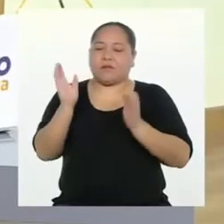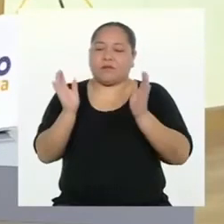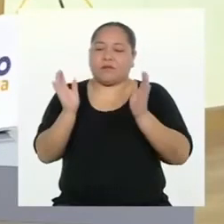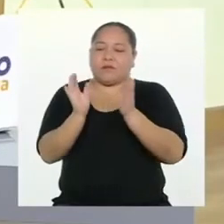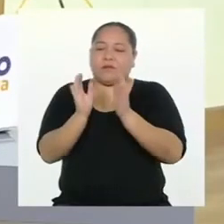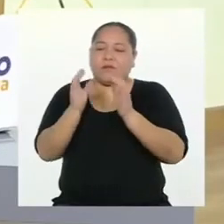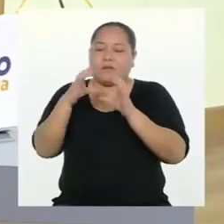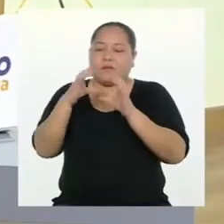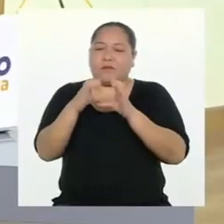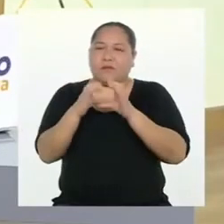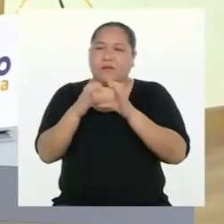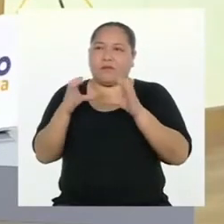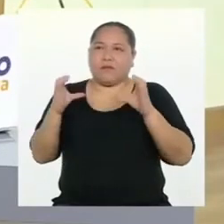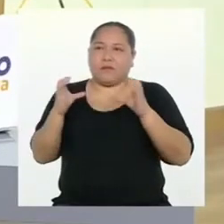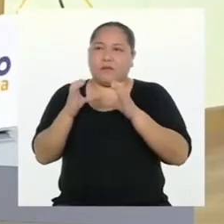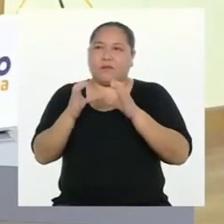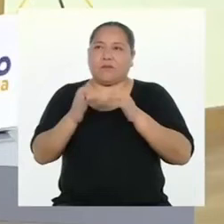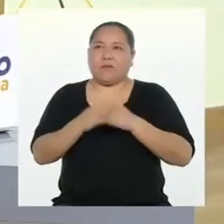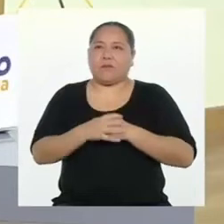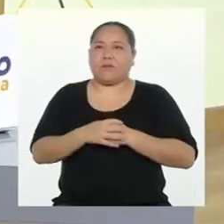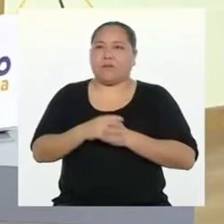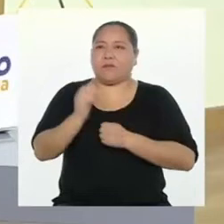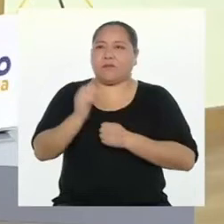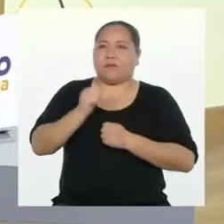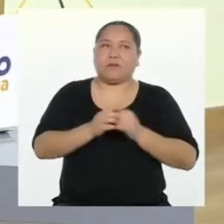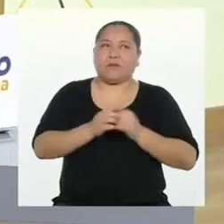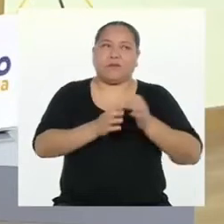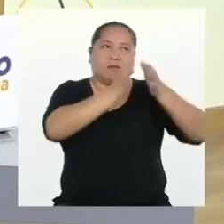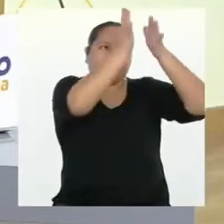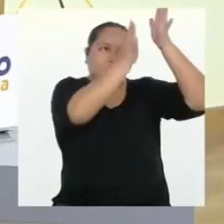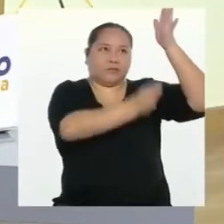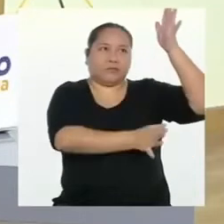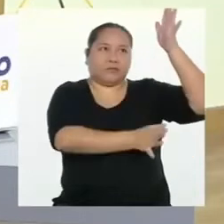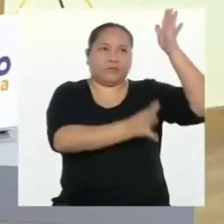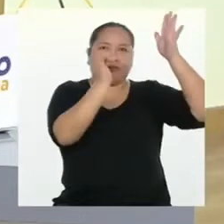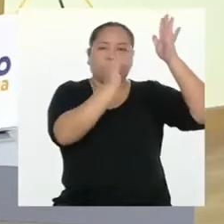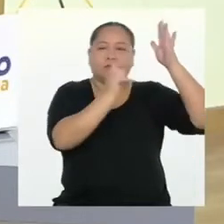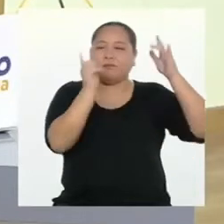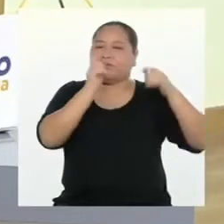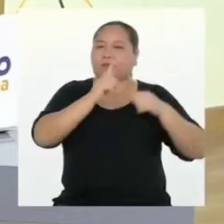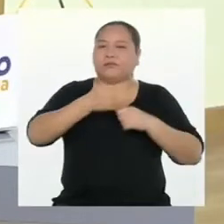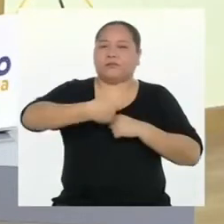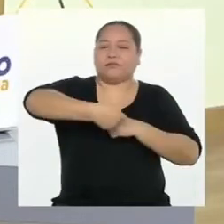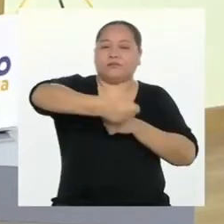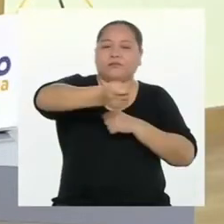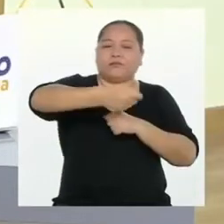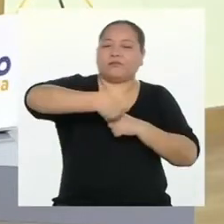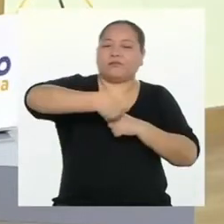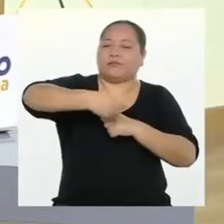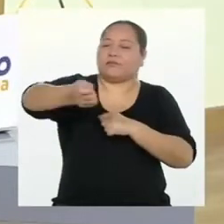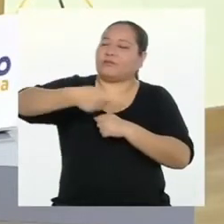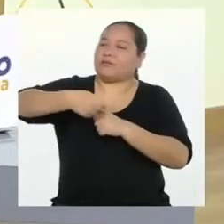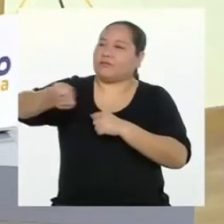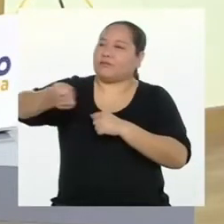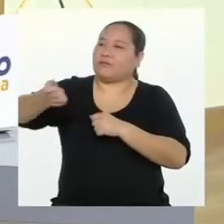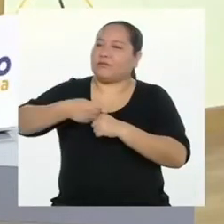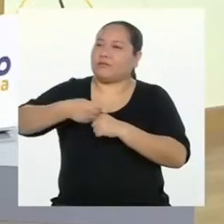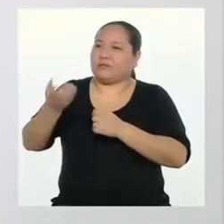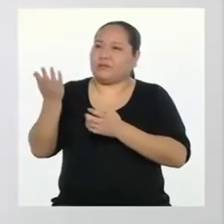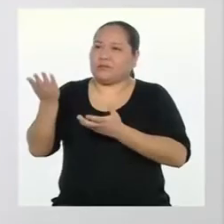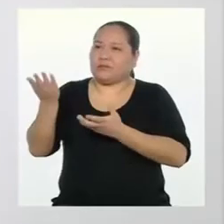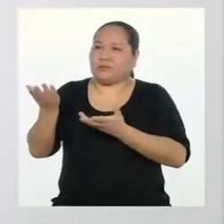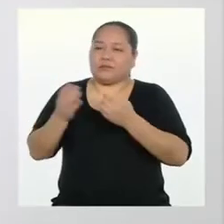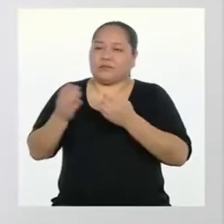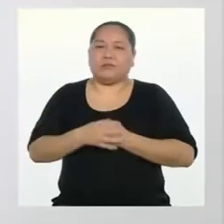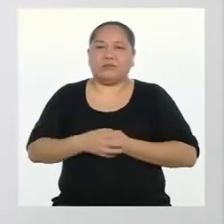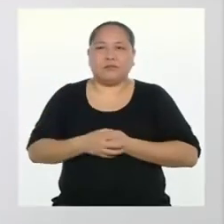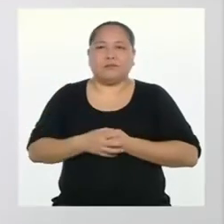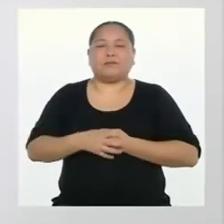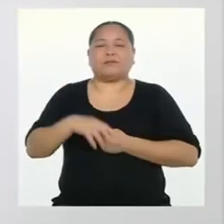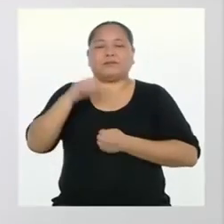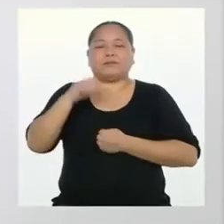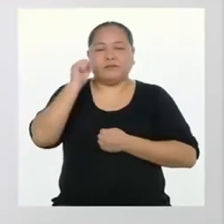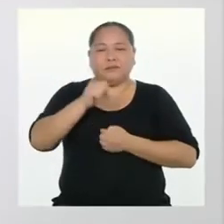diferencia es que son más pequeños y en vez de estar en un lugar estático, se reparte para que circule de mano en mano.